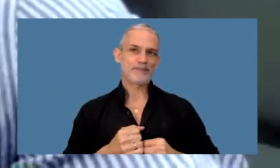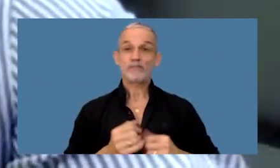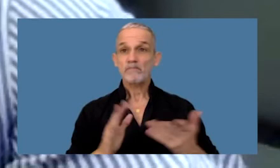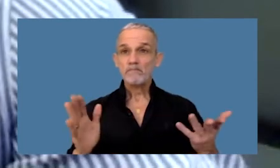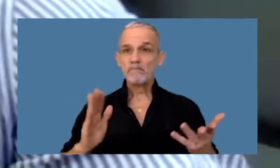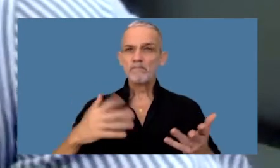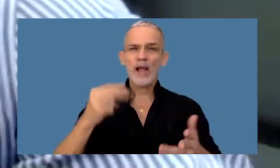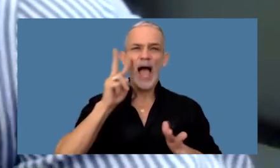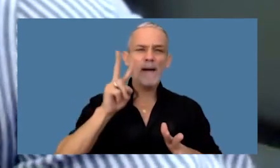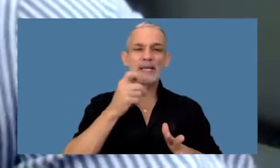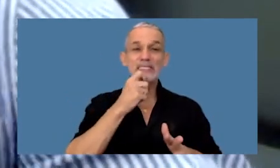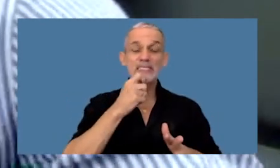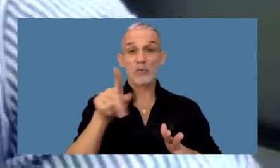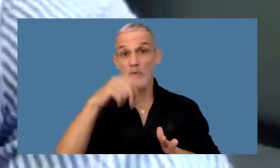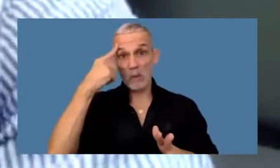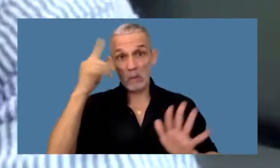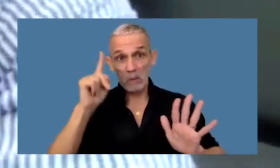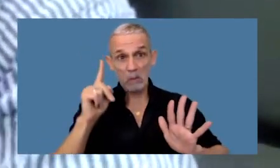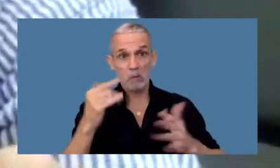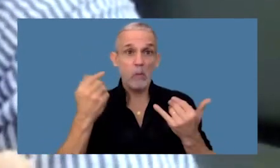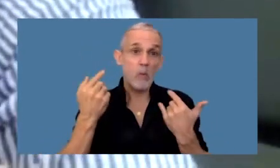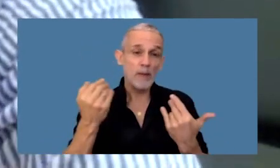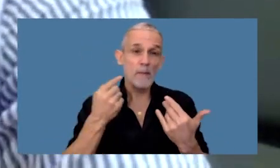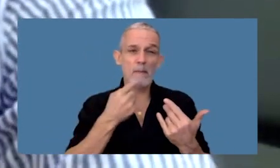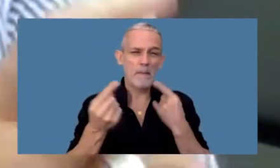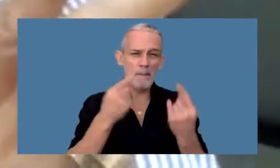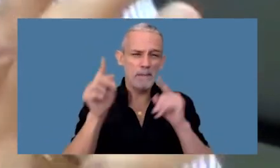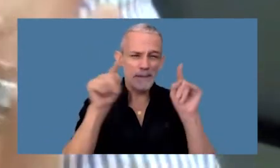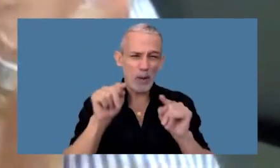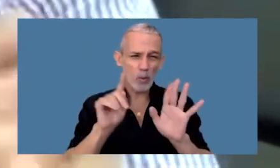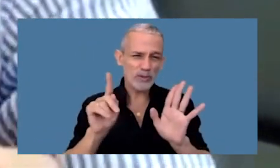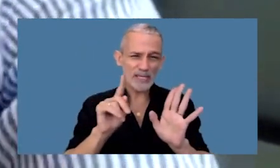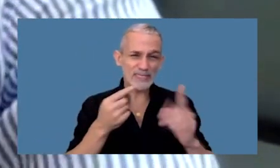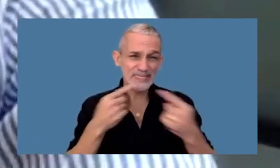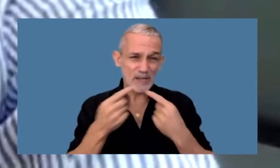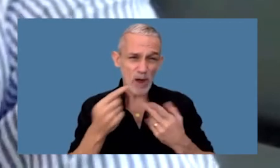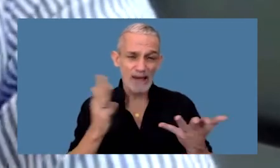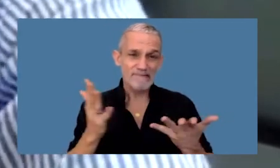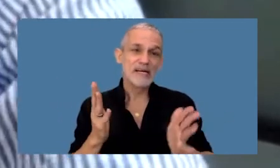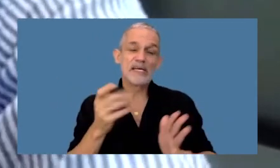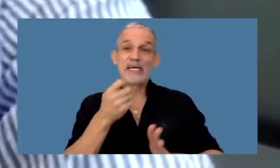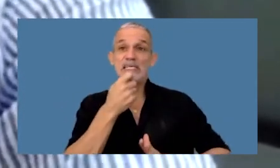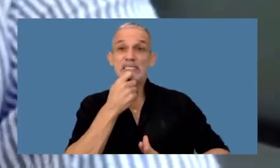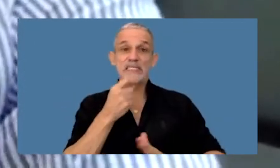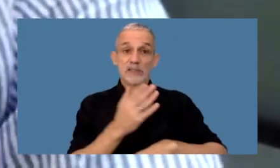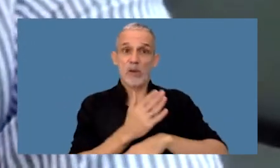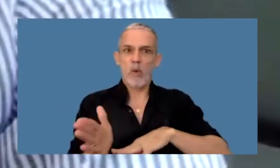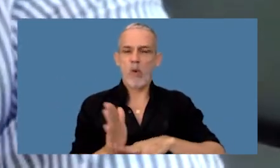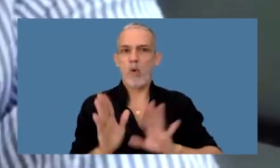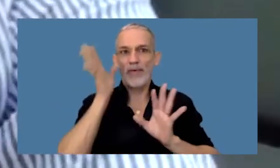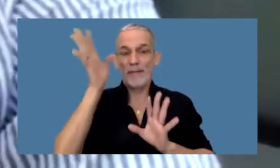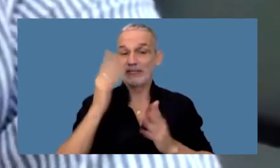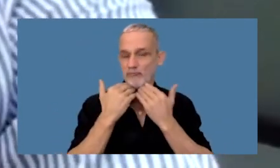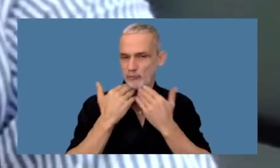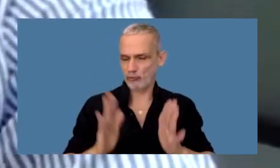quisiera ver si les parece que abramos unos minutitos de preguntas y respuestas excepto que estemos pasados de